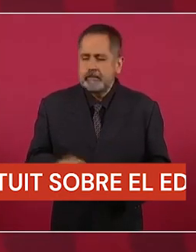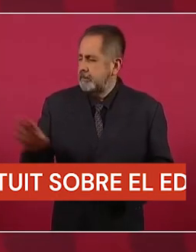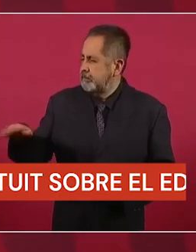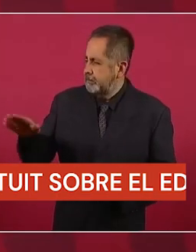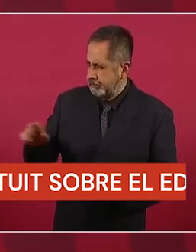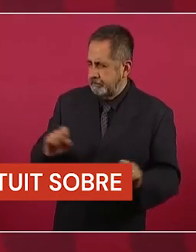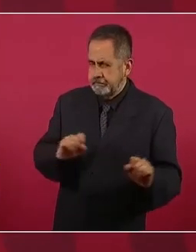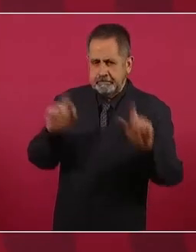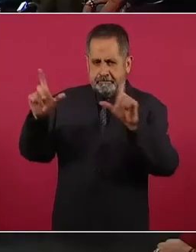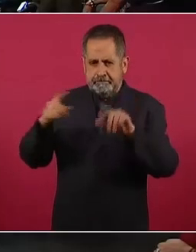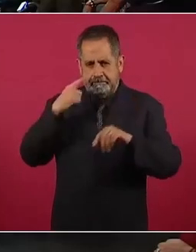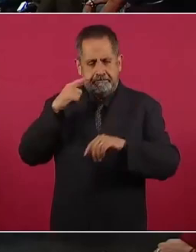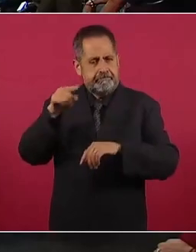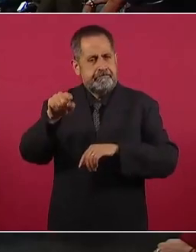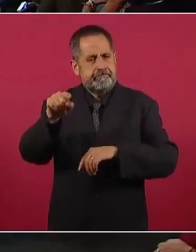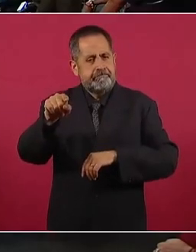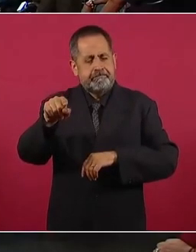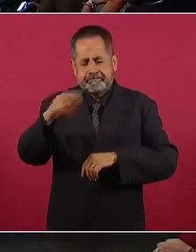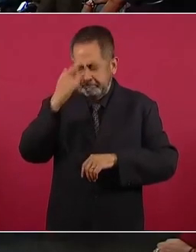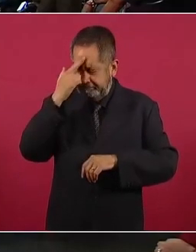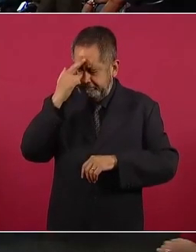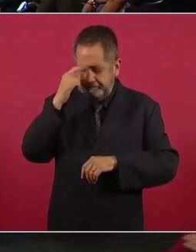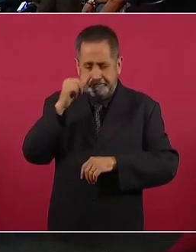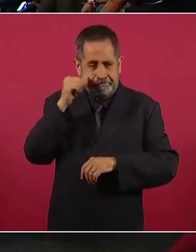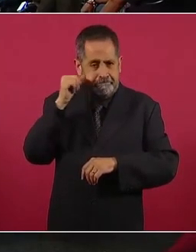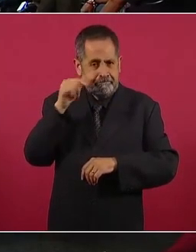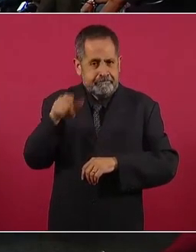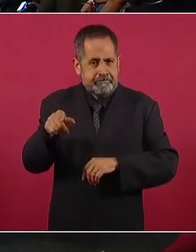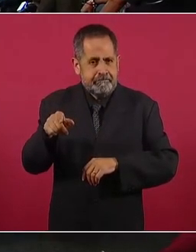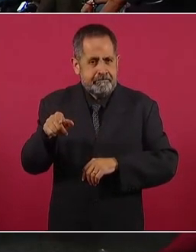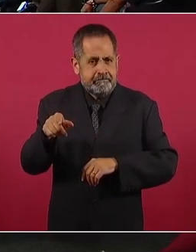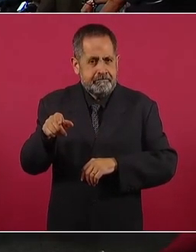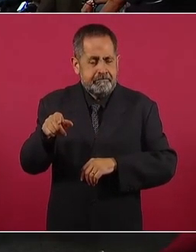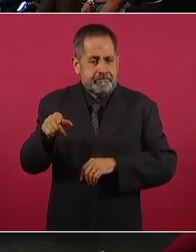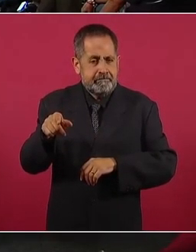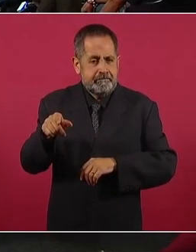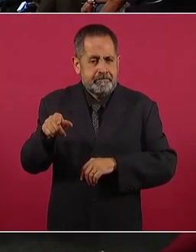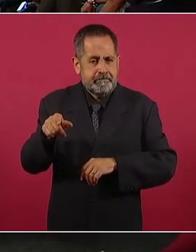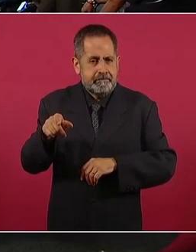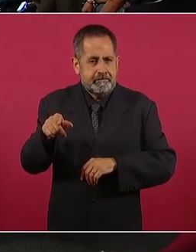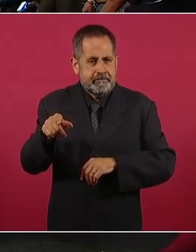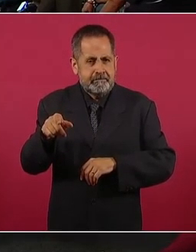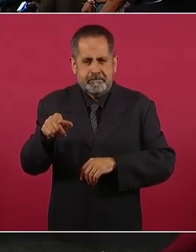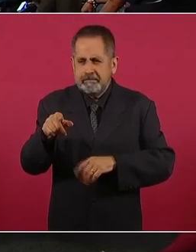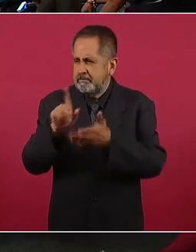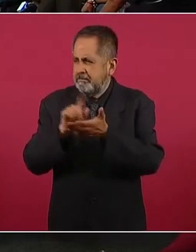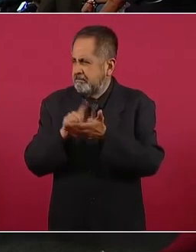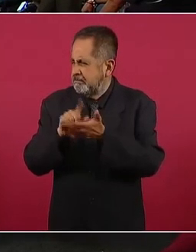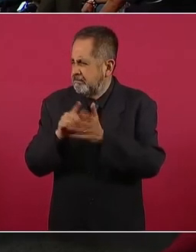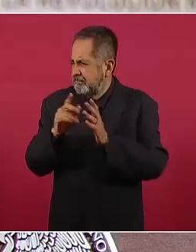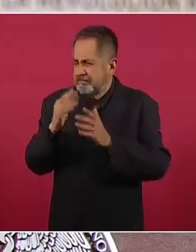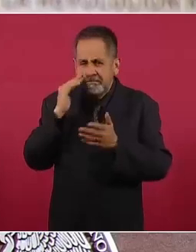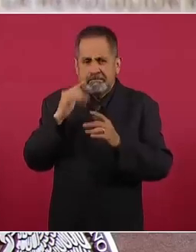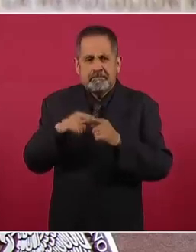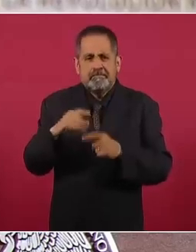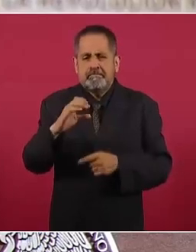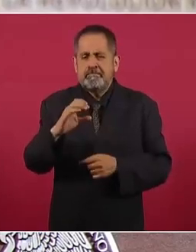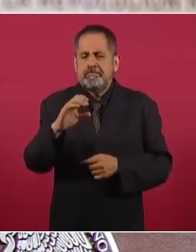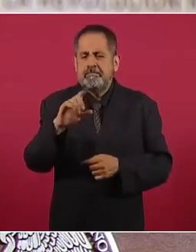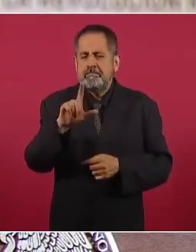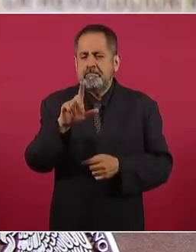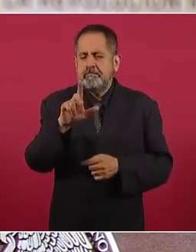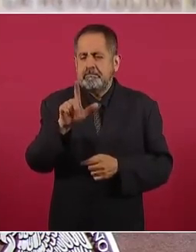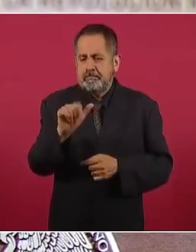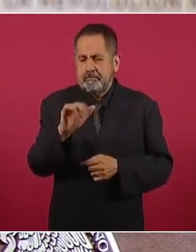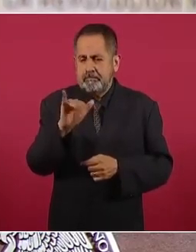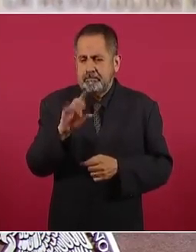pusieras un Twitter de Claudio X. González